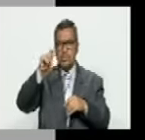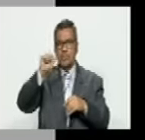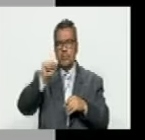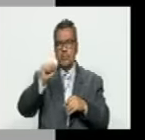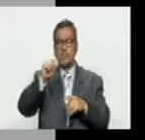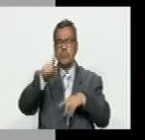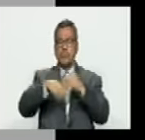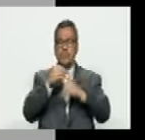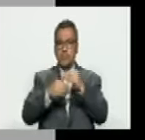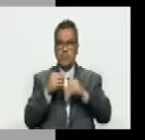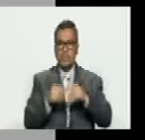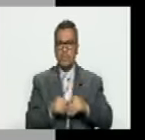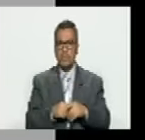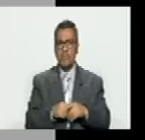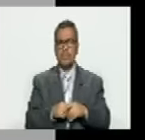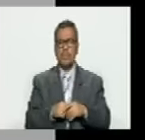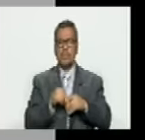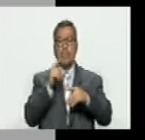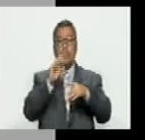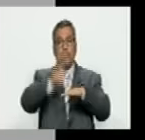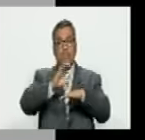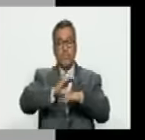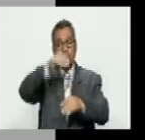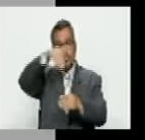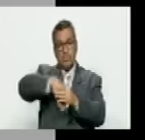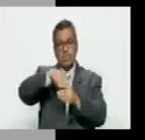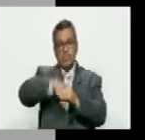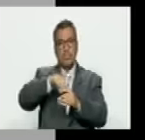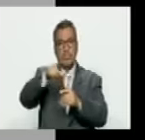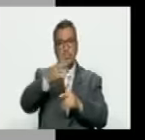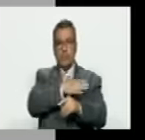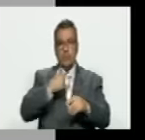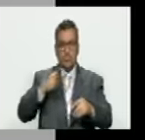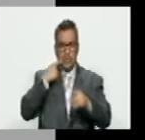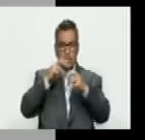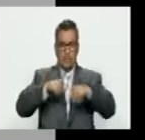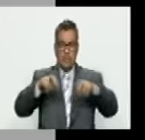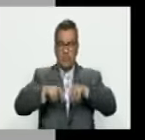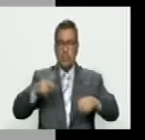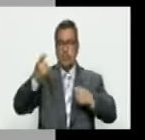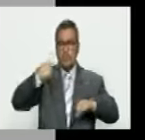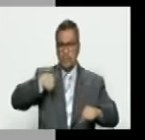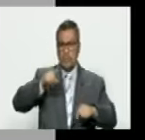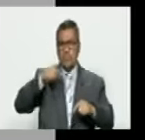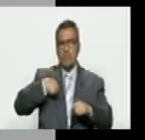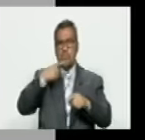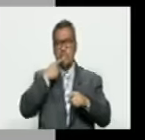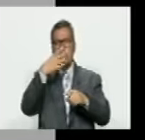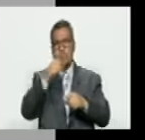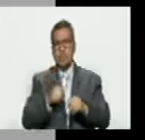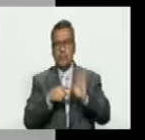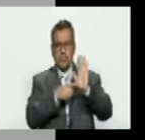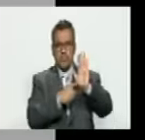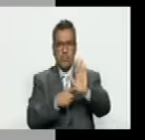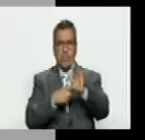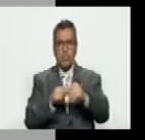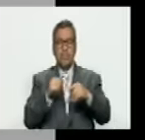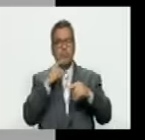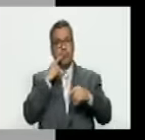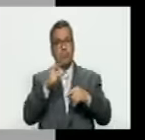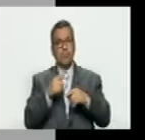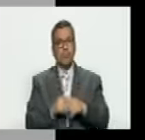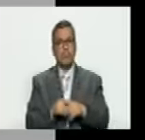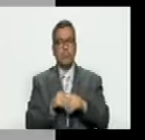estamos hablando que refieren un centro de votación que cuando queremos verificar si existe porque tendría que tener un espejo en resultados por Venezuela